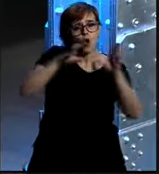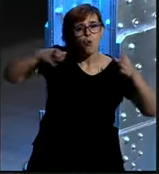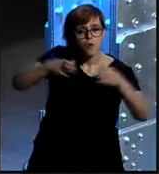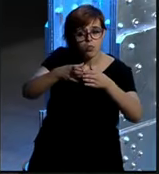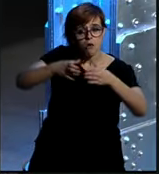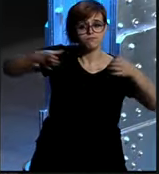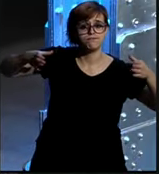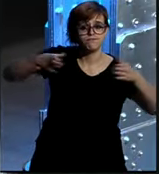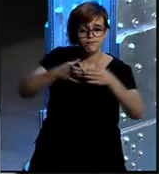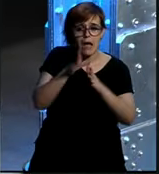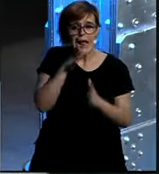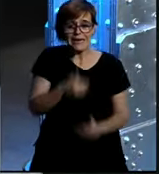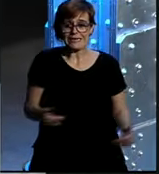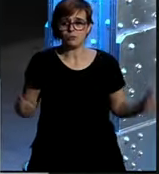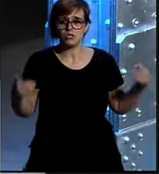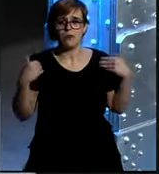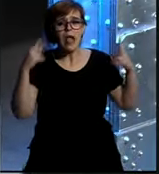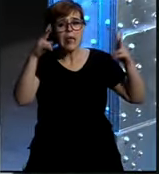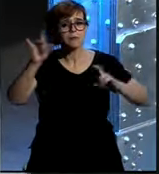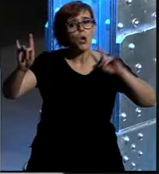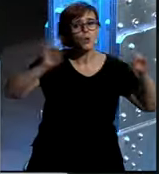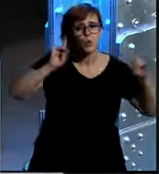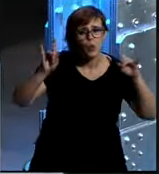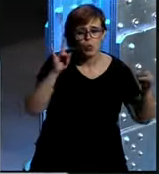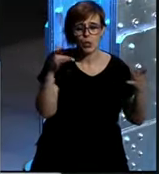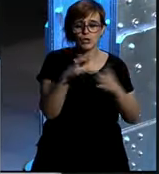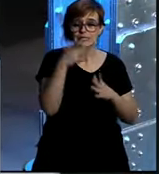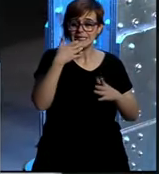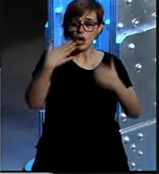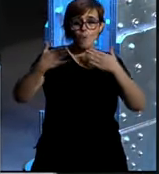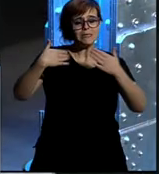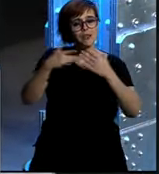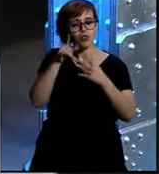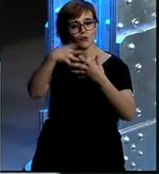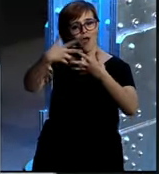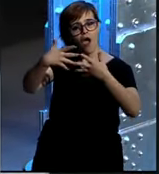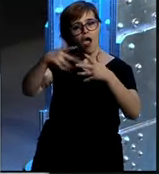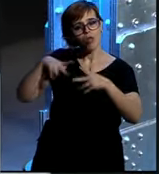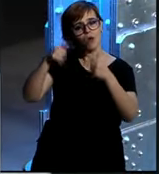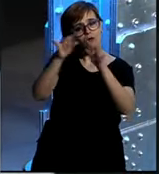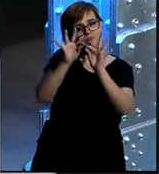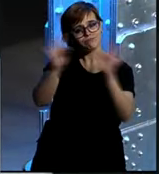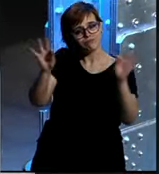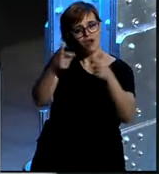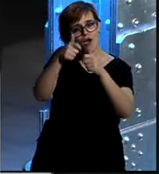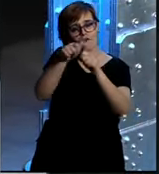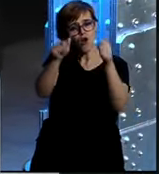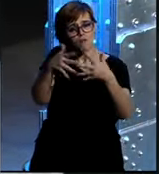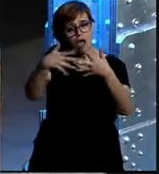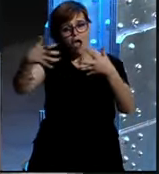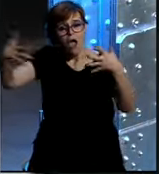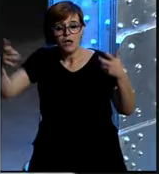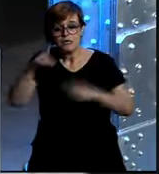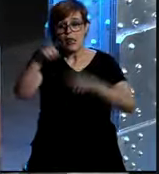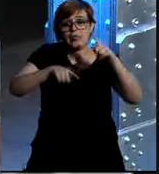puedes medir la responsabilidad puedes medir el ruido el tono de la conversación se pueden medir miles de cosas y dependiendo de que se mida pues en mi